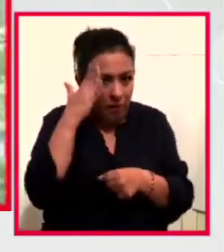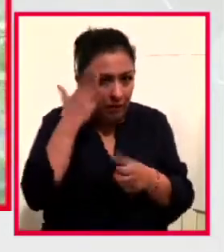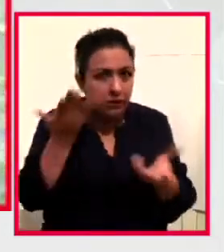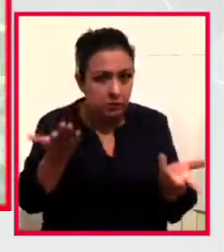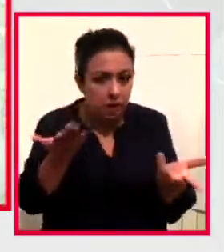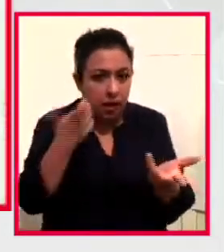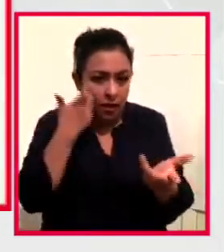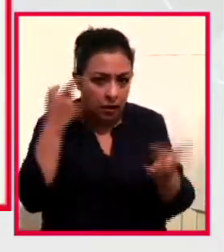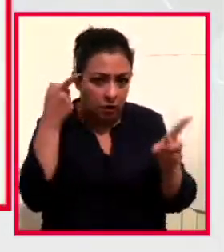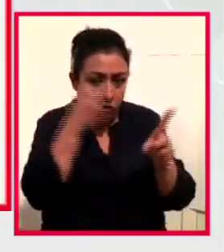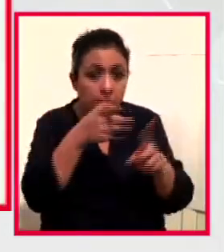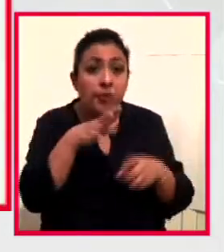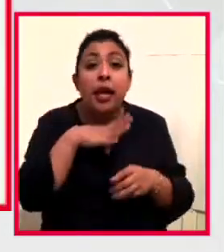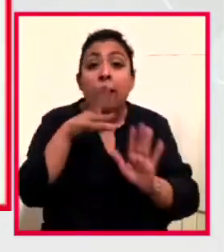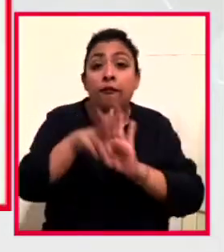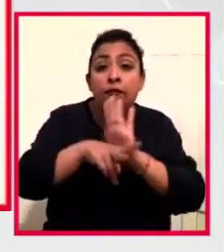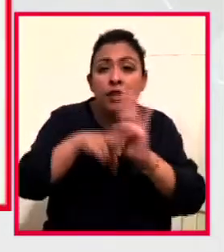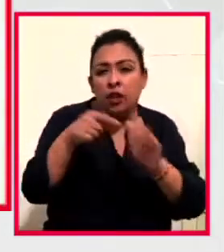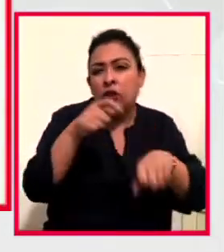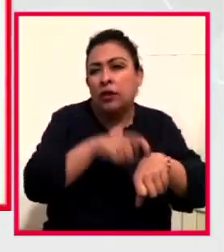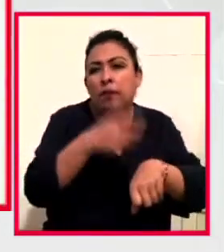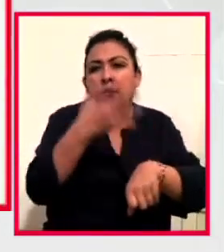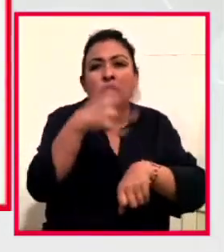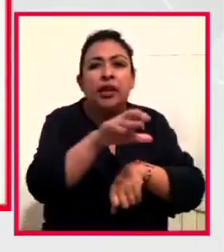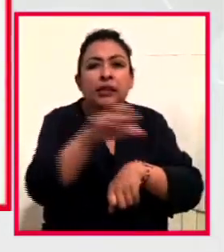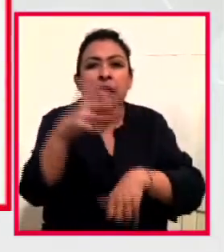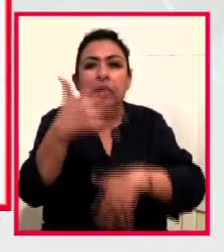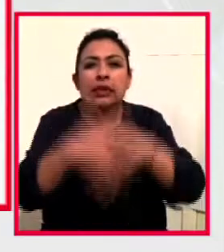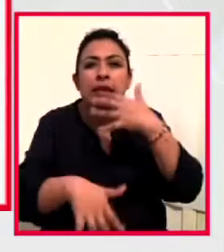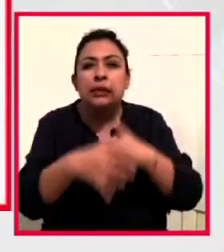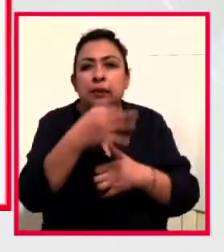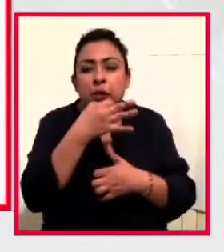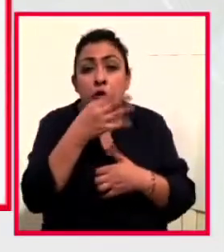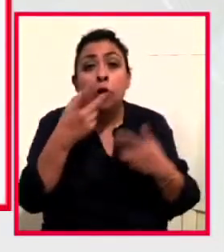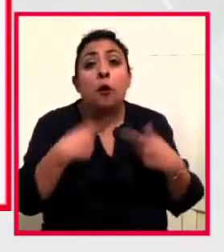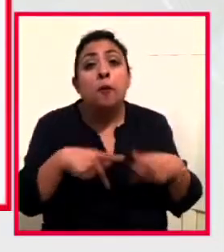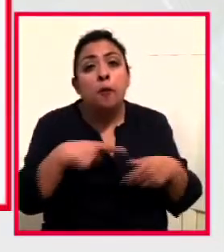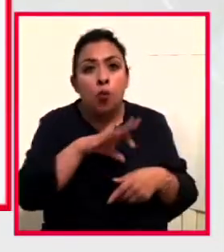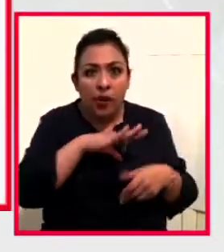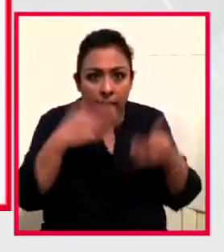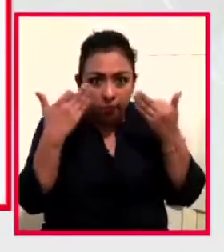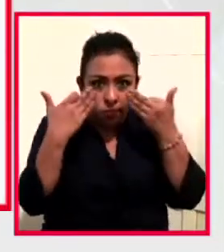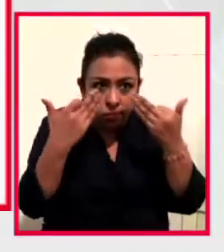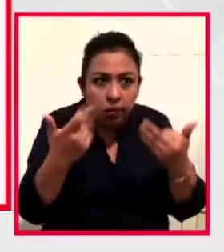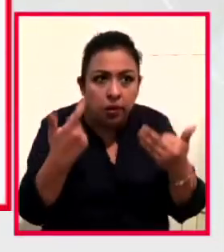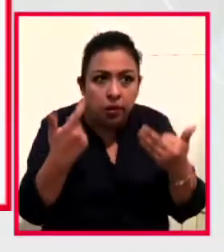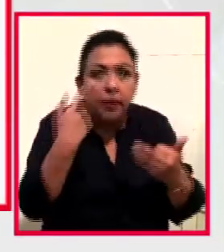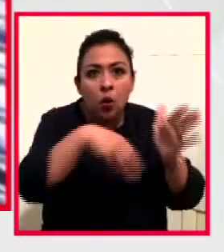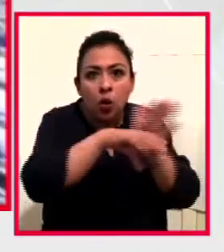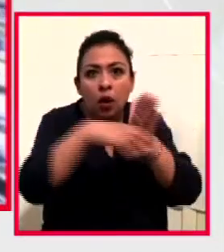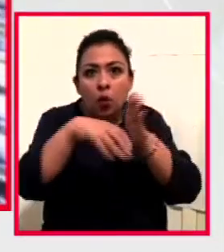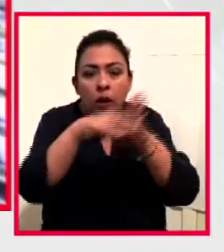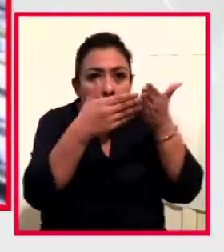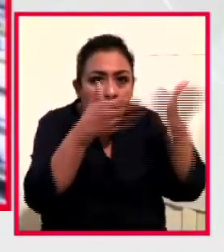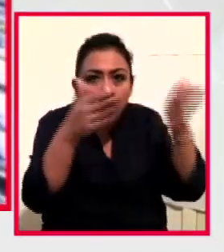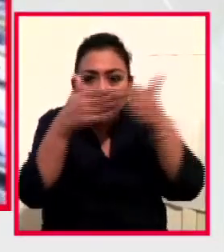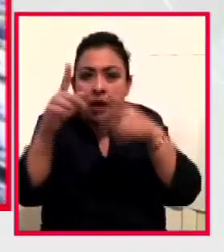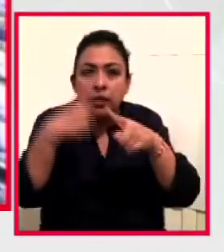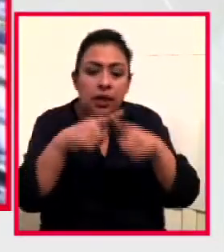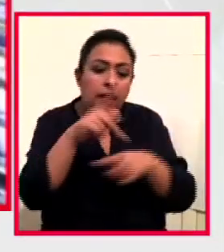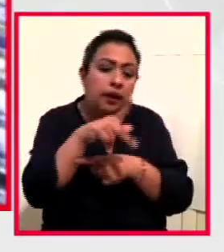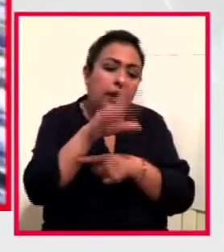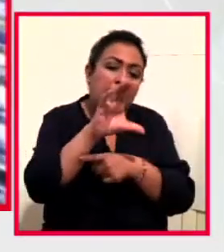A través de videos con duración de 10 a 15 minutos, el público podrá ser testigo de las habitaciones abiertas de las dramaturgas Carolina